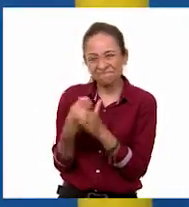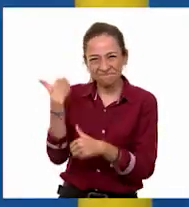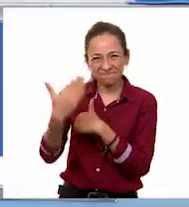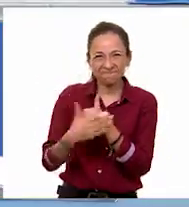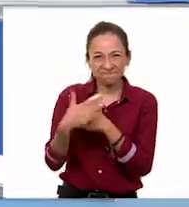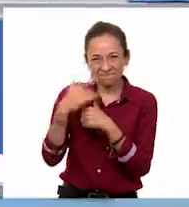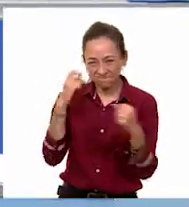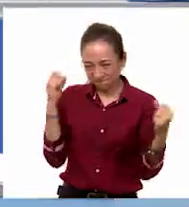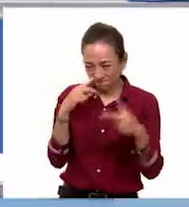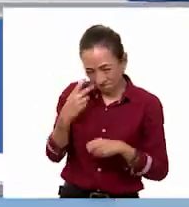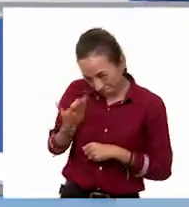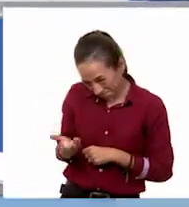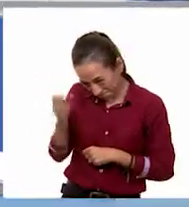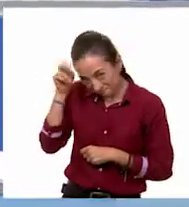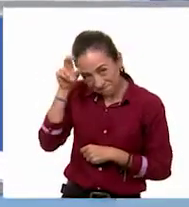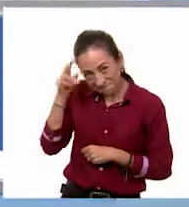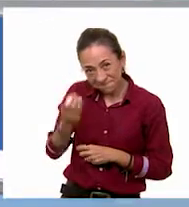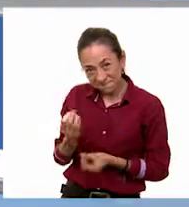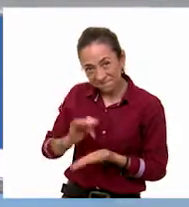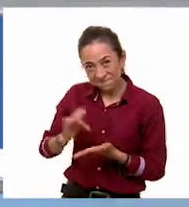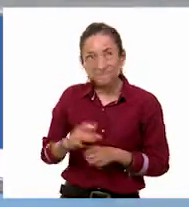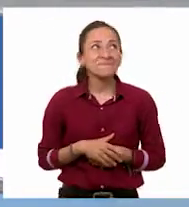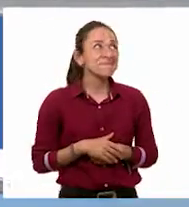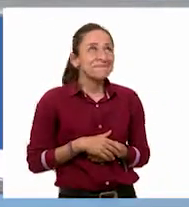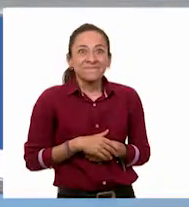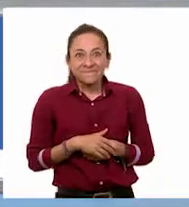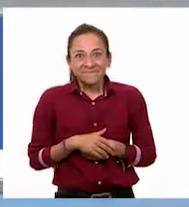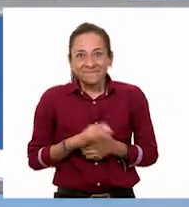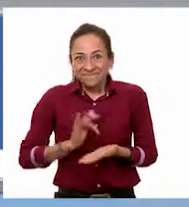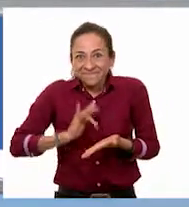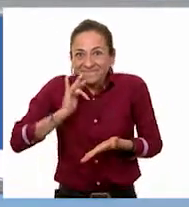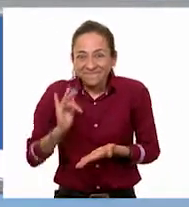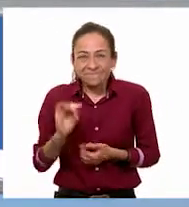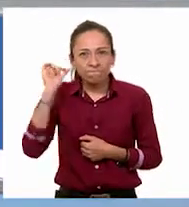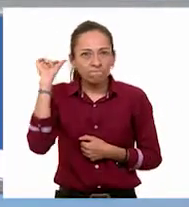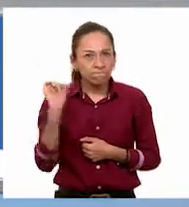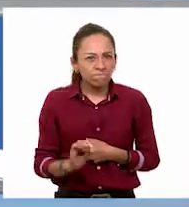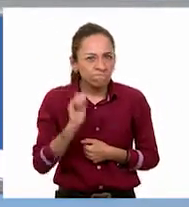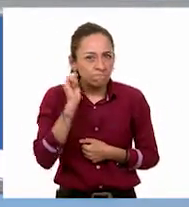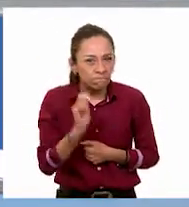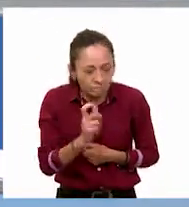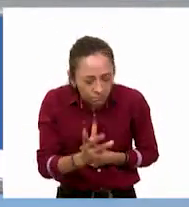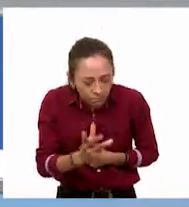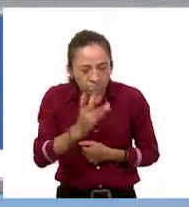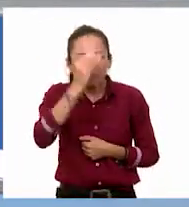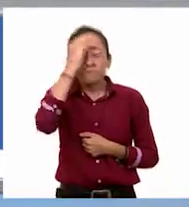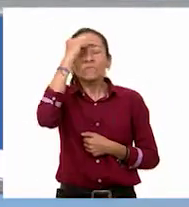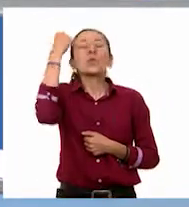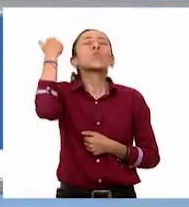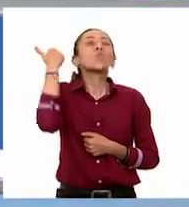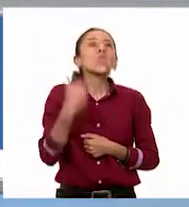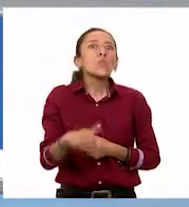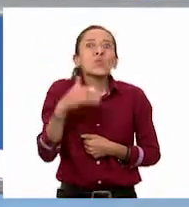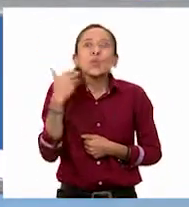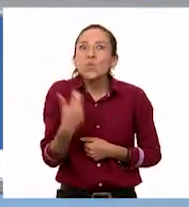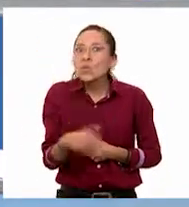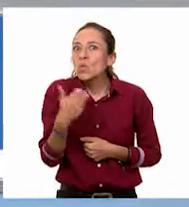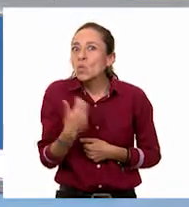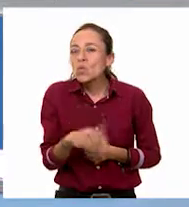Raúl. Sí, gracias. No voy a olvidar que el día de hoy aprendimos muchísimo y aprendimos a